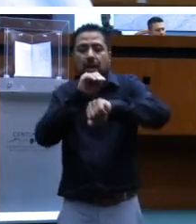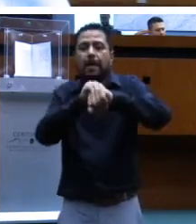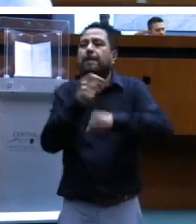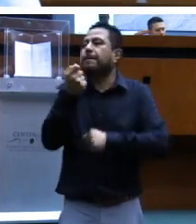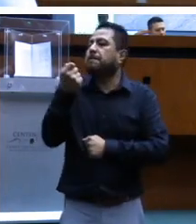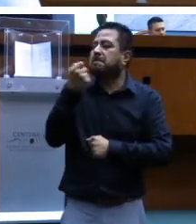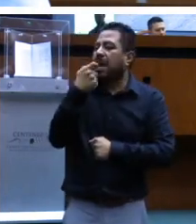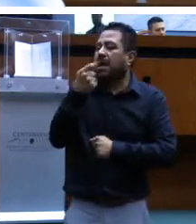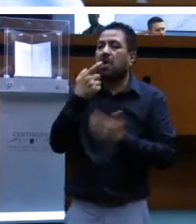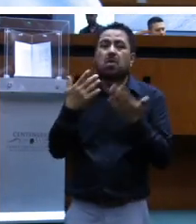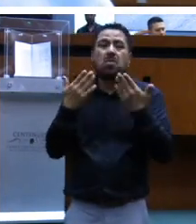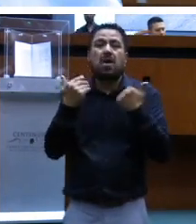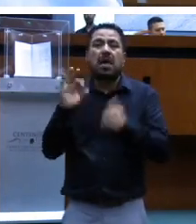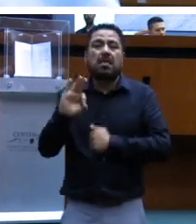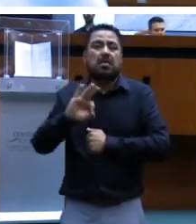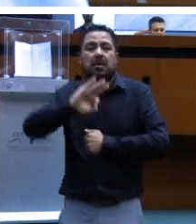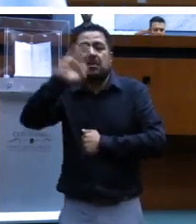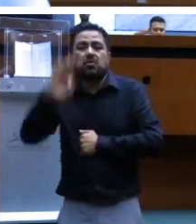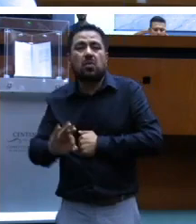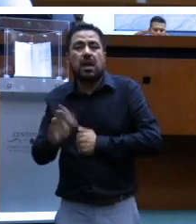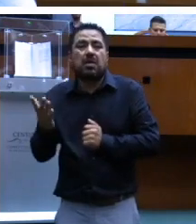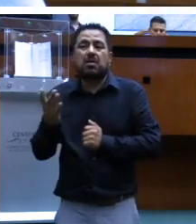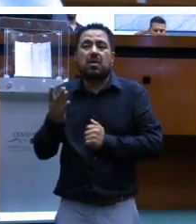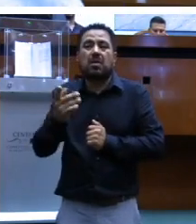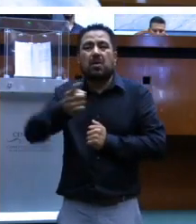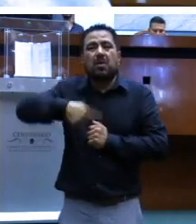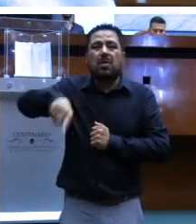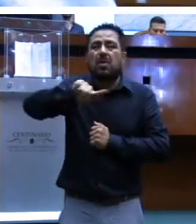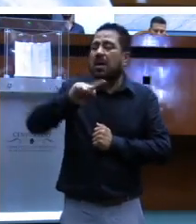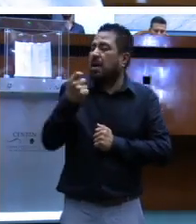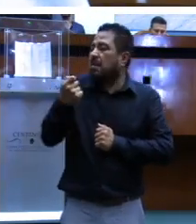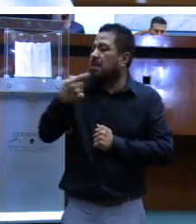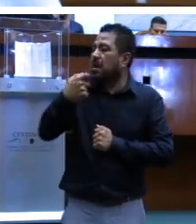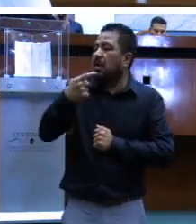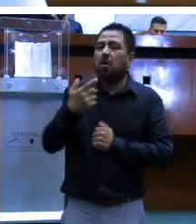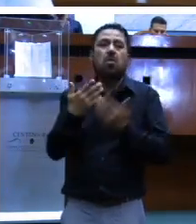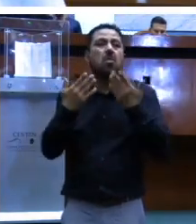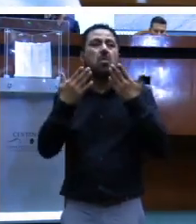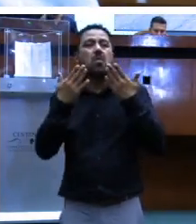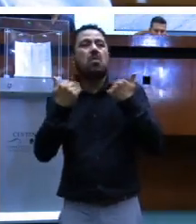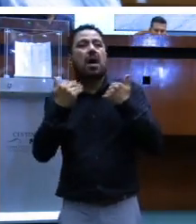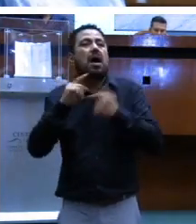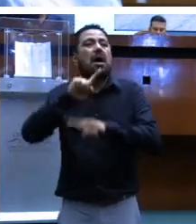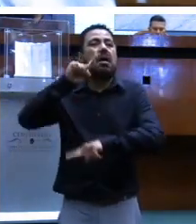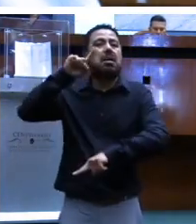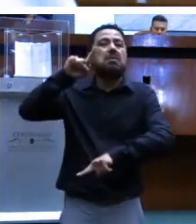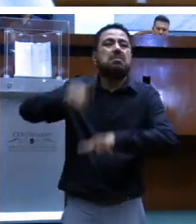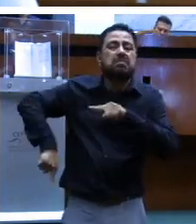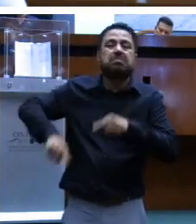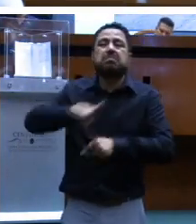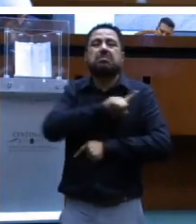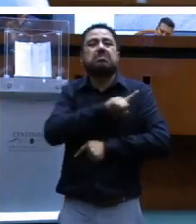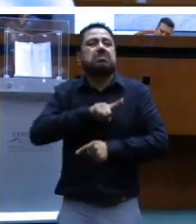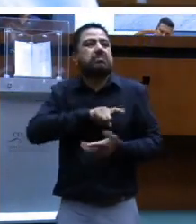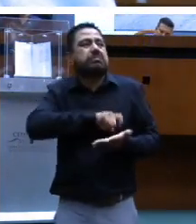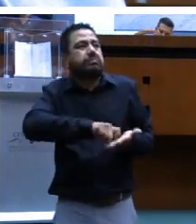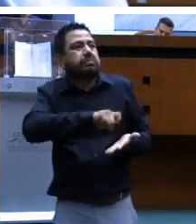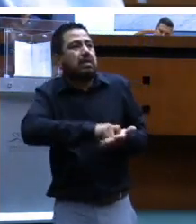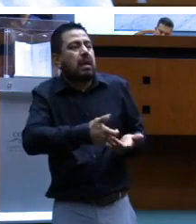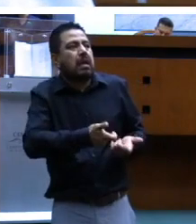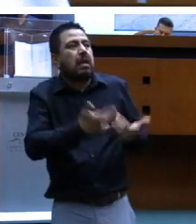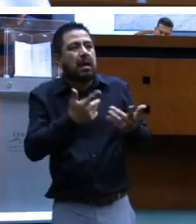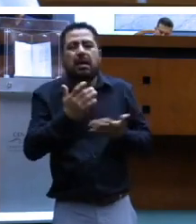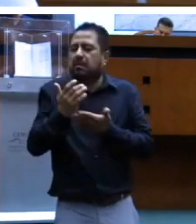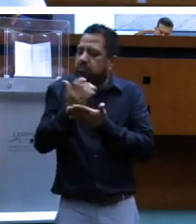Medicinas. Tampoco hay descuentos en medicinas. La mayoría de la medicina, cuando no hay, cuando se suspenden, se tienen que comprar. Tratamientos